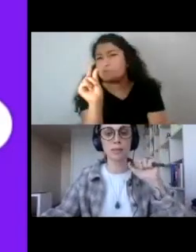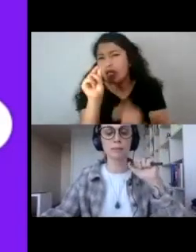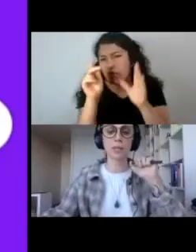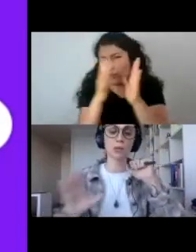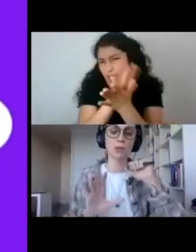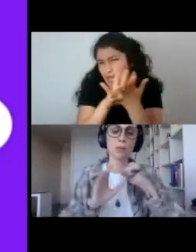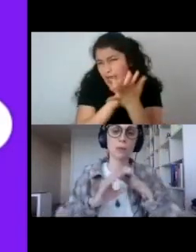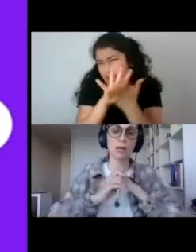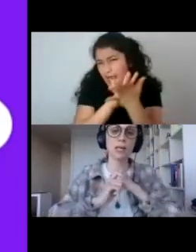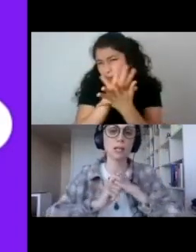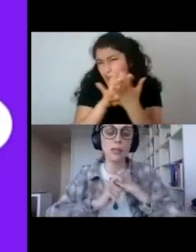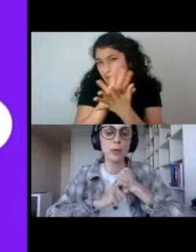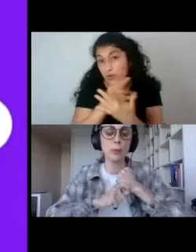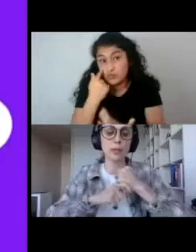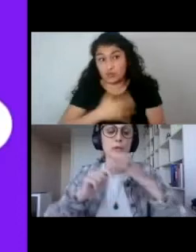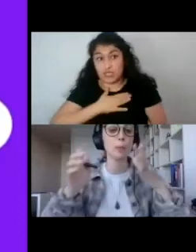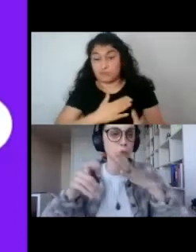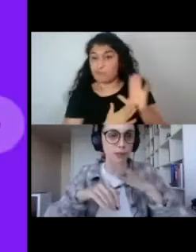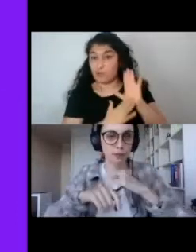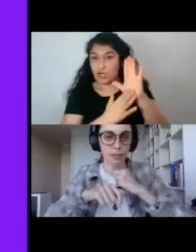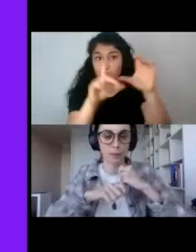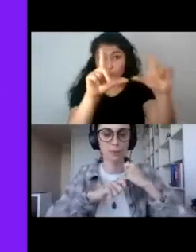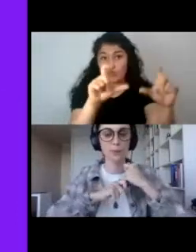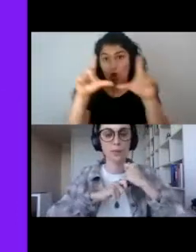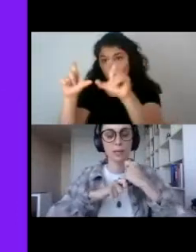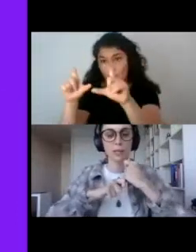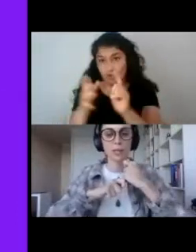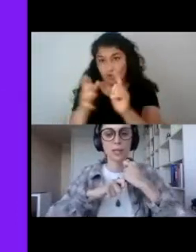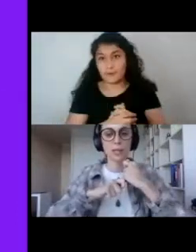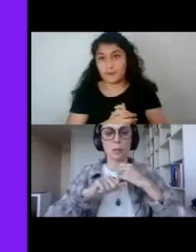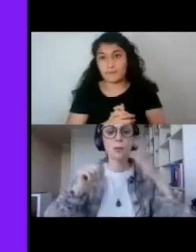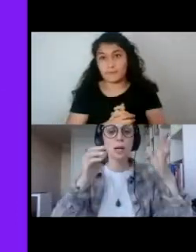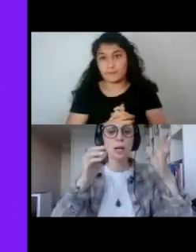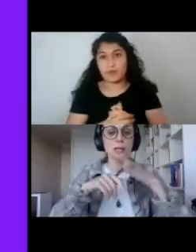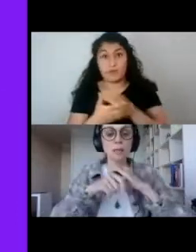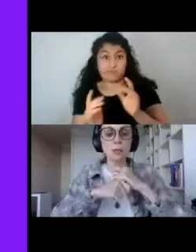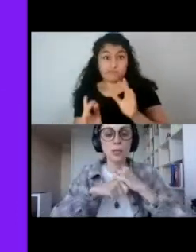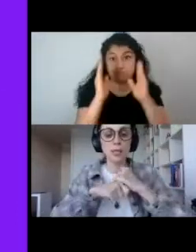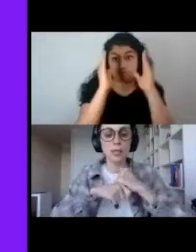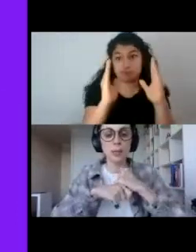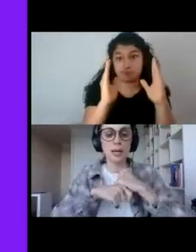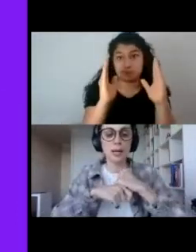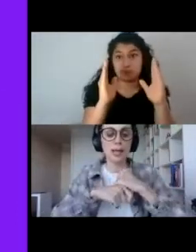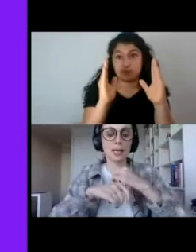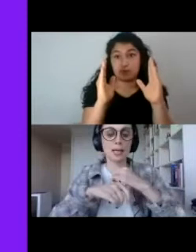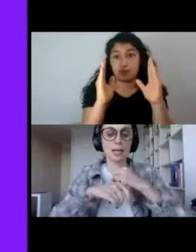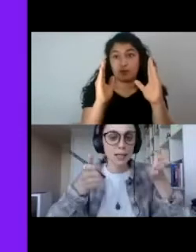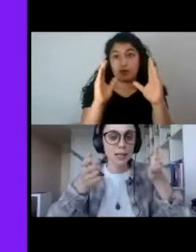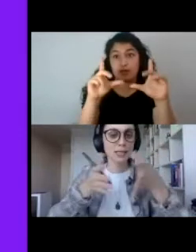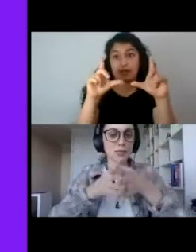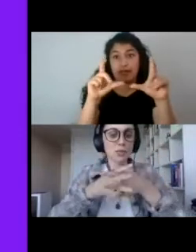quisiera entonces mostrarles estos dos personajes femeninos. Por un lado tenemos a